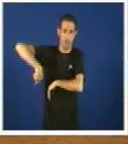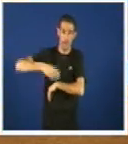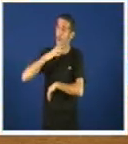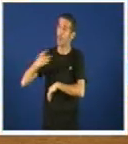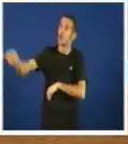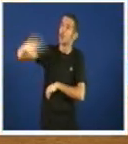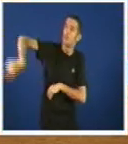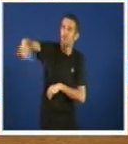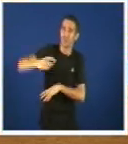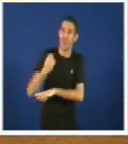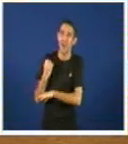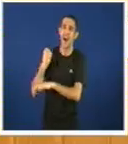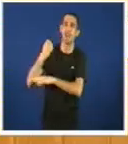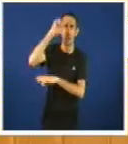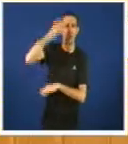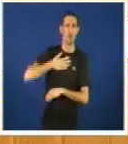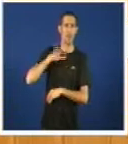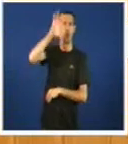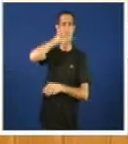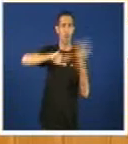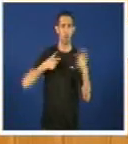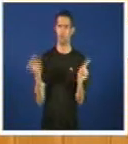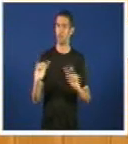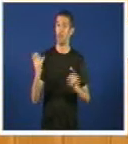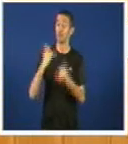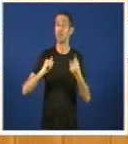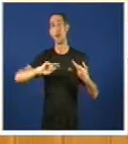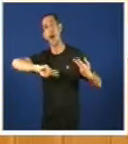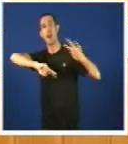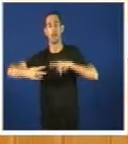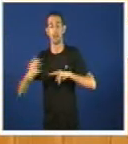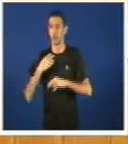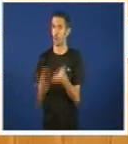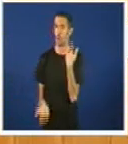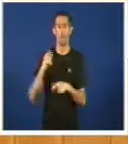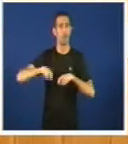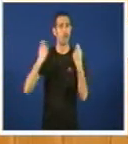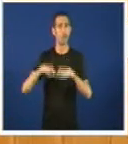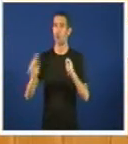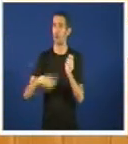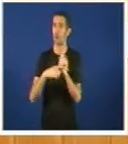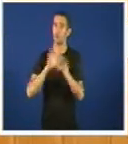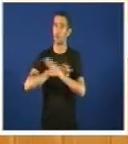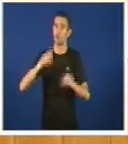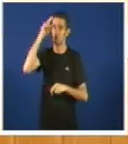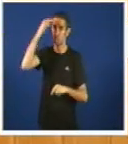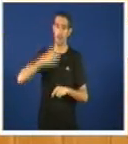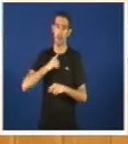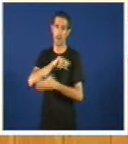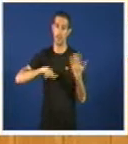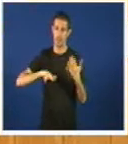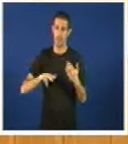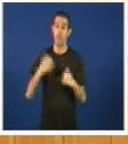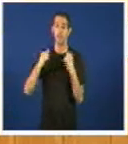non están apoyando a cultura deste país máis ben o que están facendo é desmantelala e sabemos que o horizonte final é